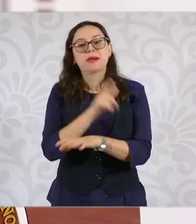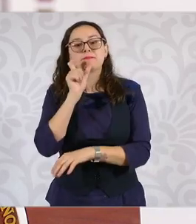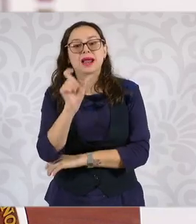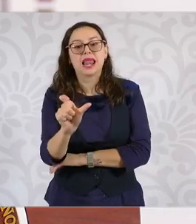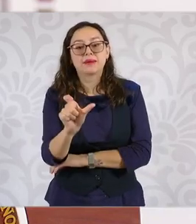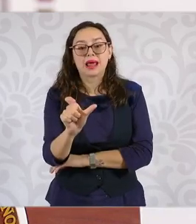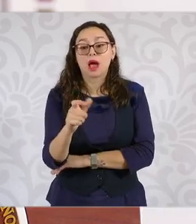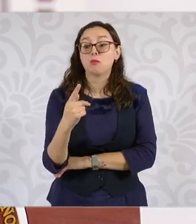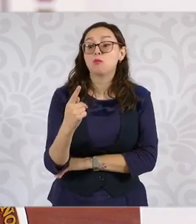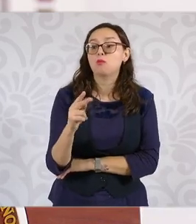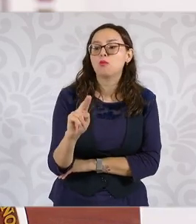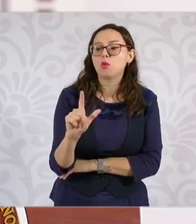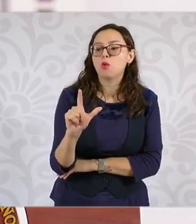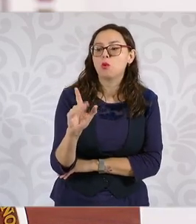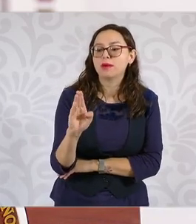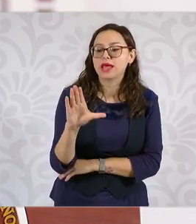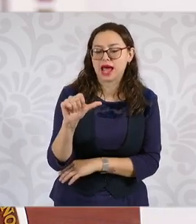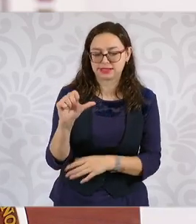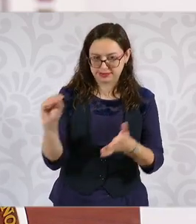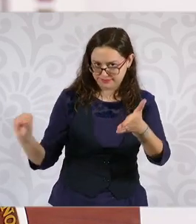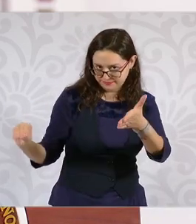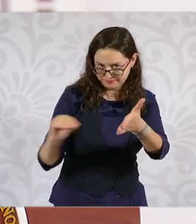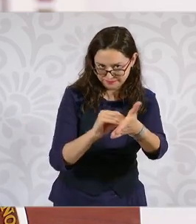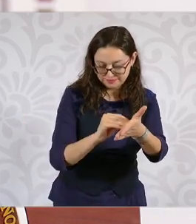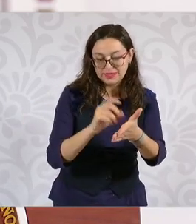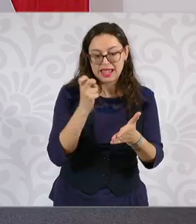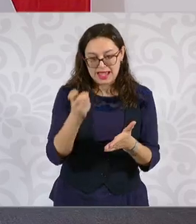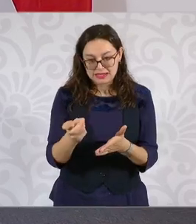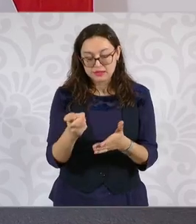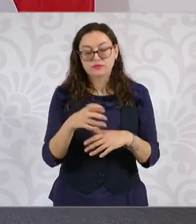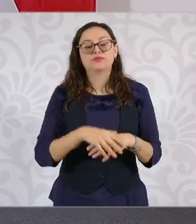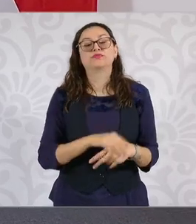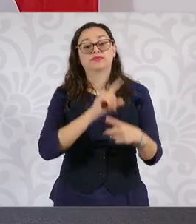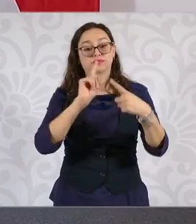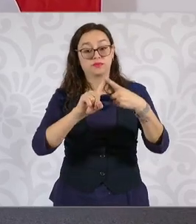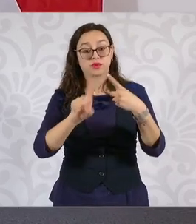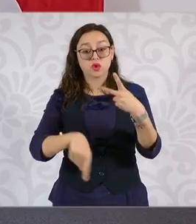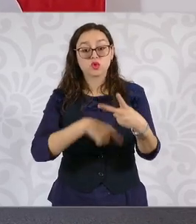Para que en el caso del Internet